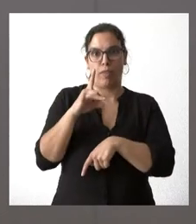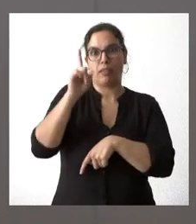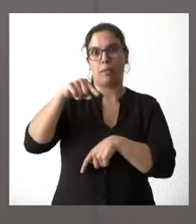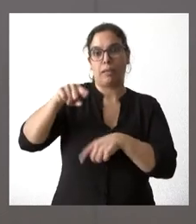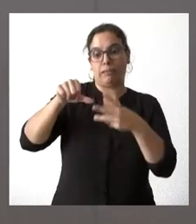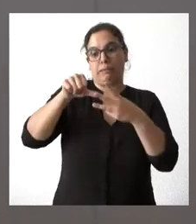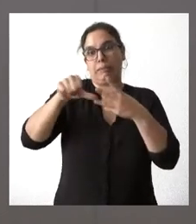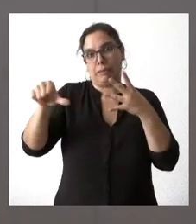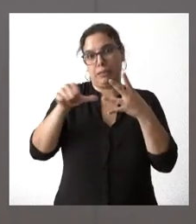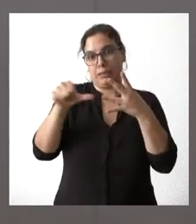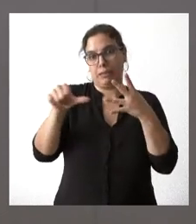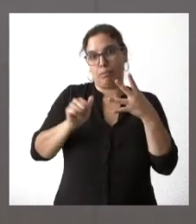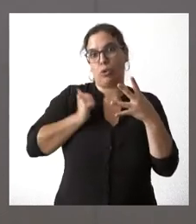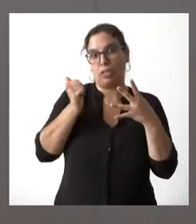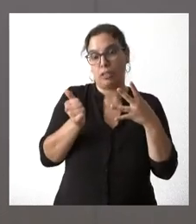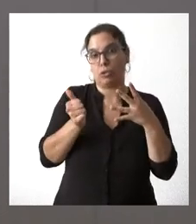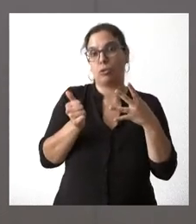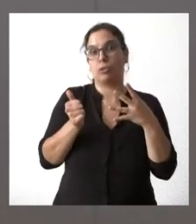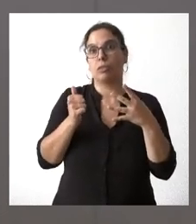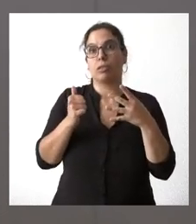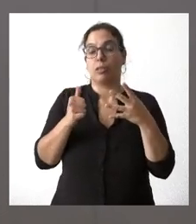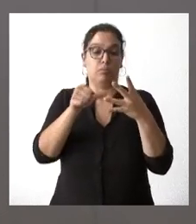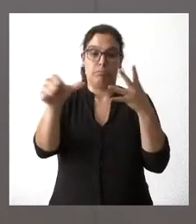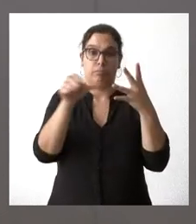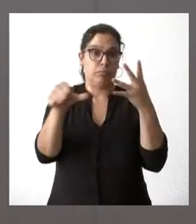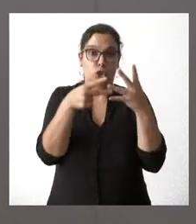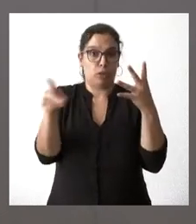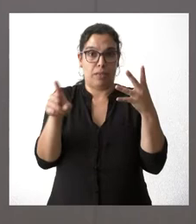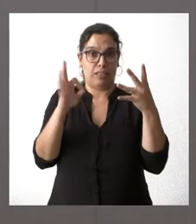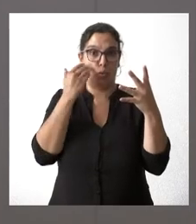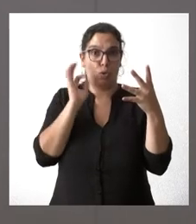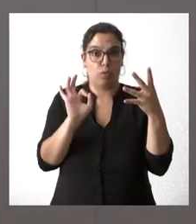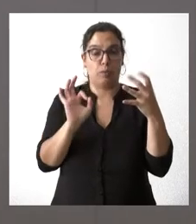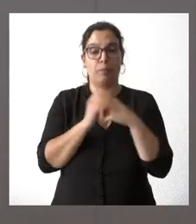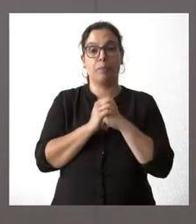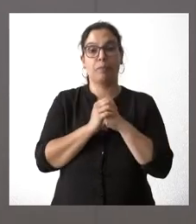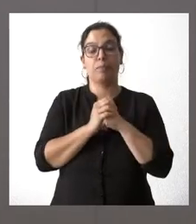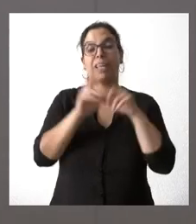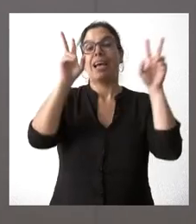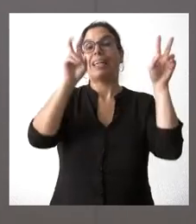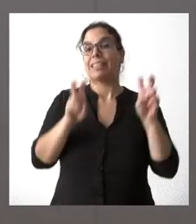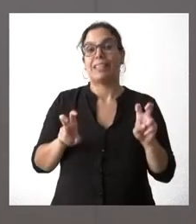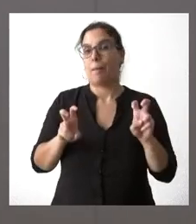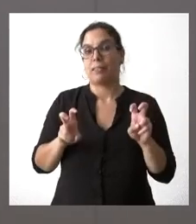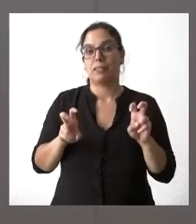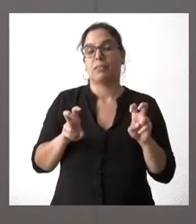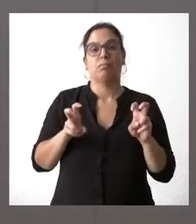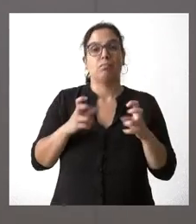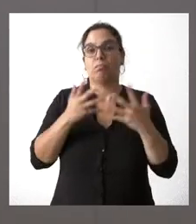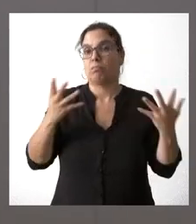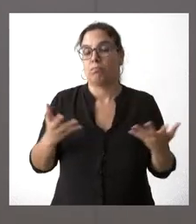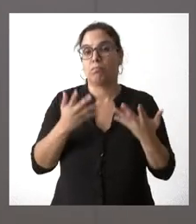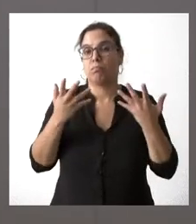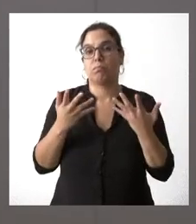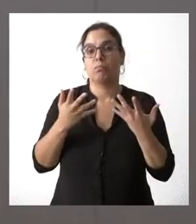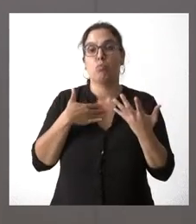siguientes, y en este caso entre la próxima semana y la semana posterior. ¿Qué temas y qué asuntos puedan